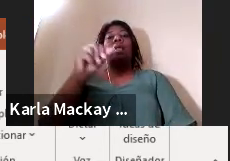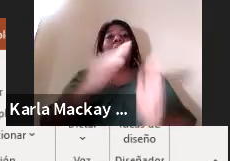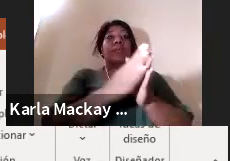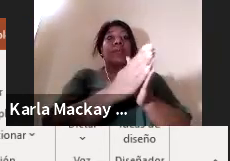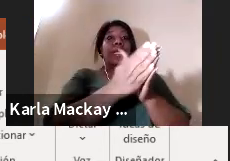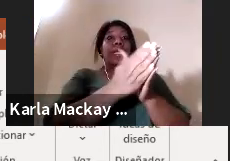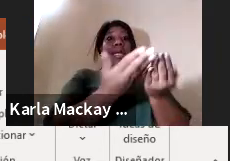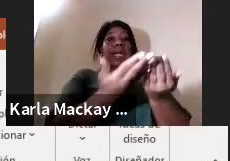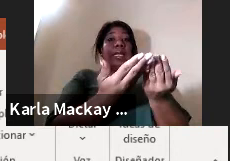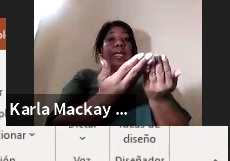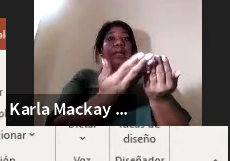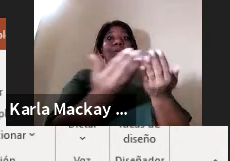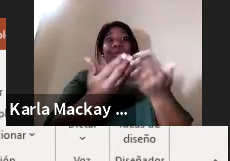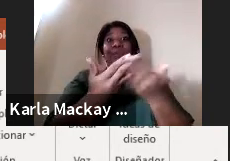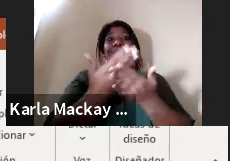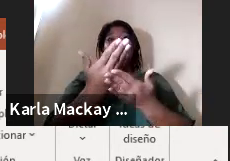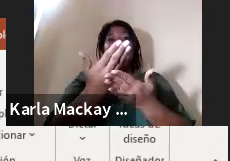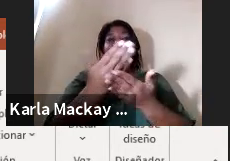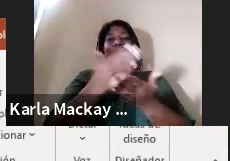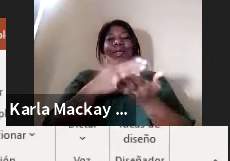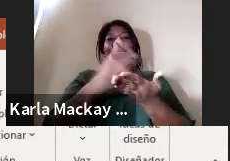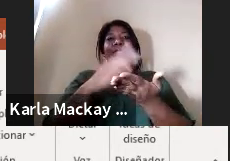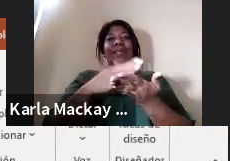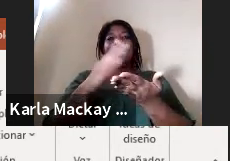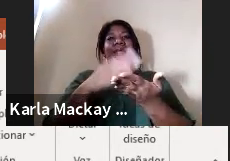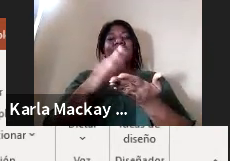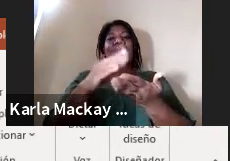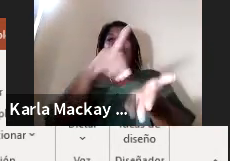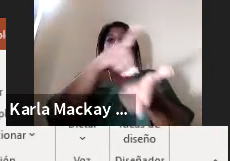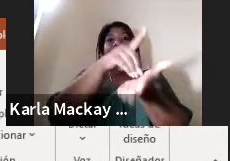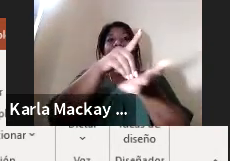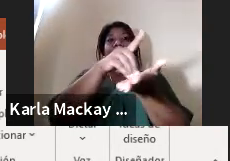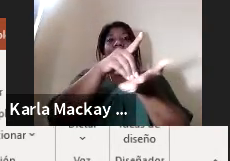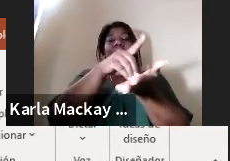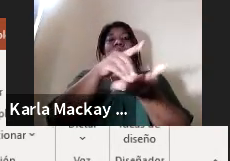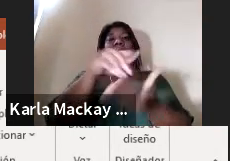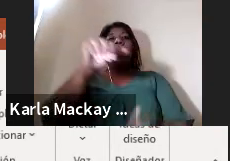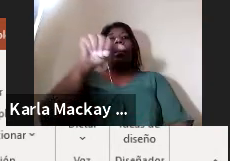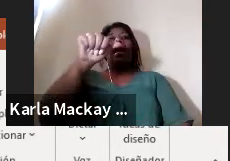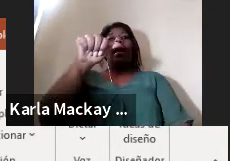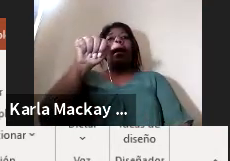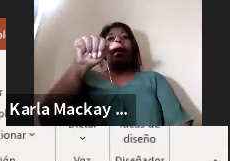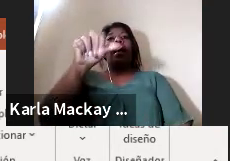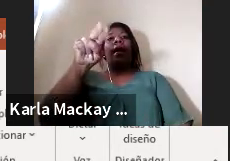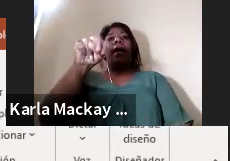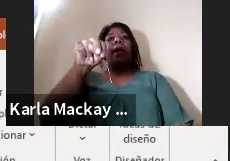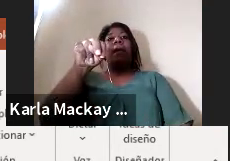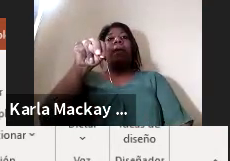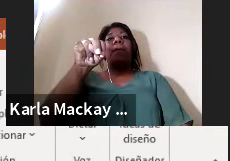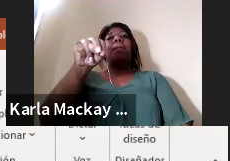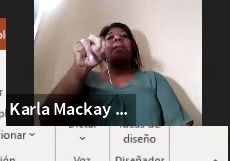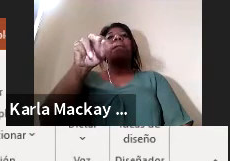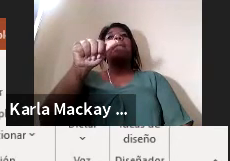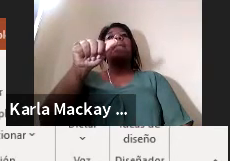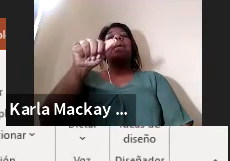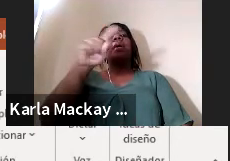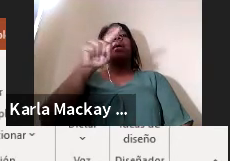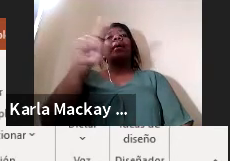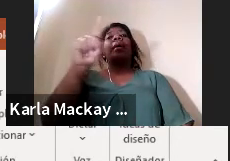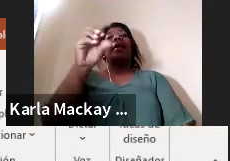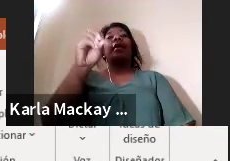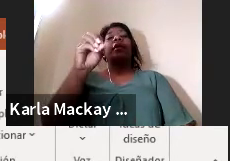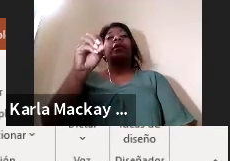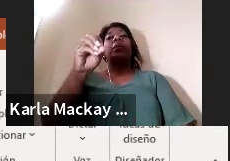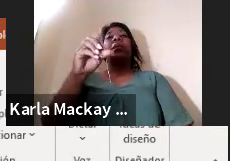está de ventas en Amazon allí nosotros y por eso es que está la foto del nuevo investigador de